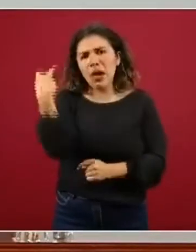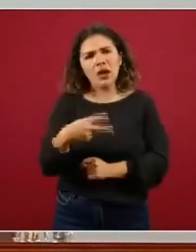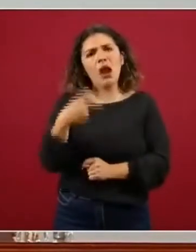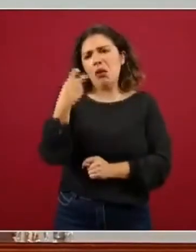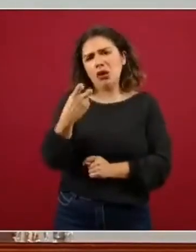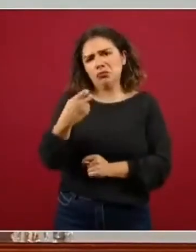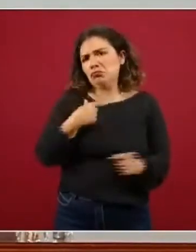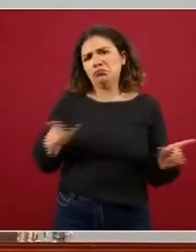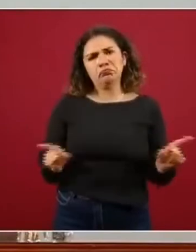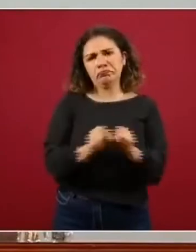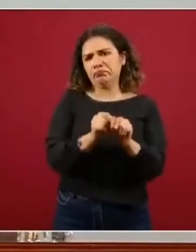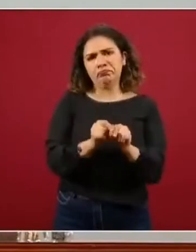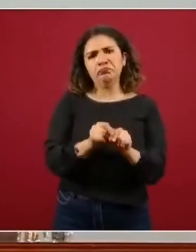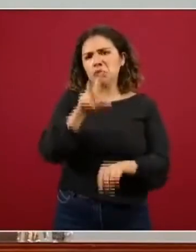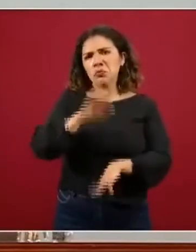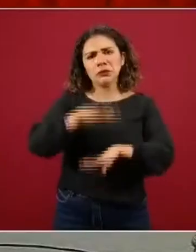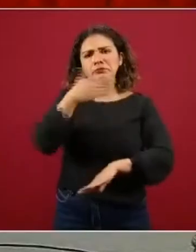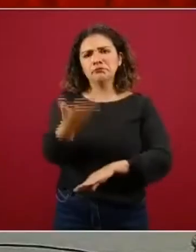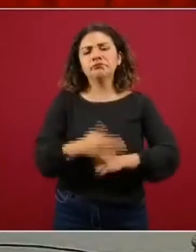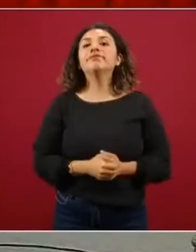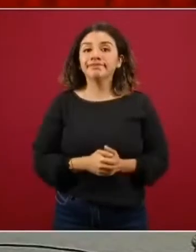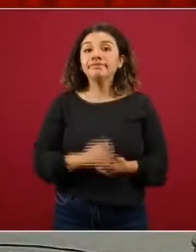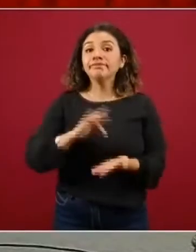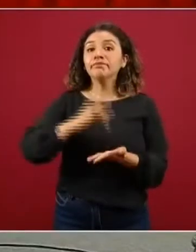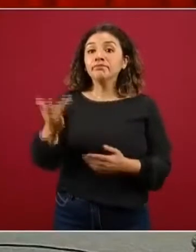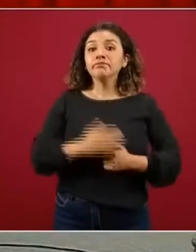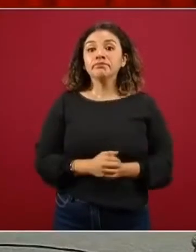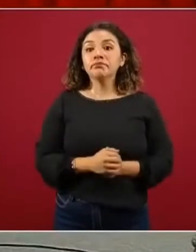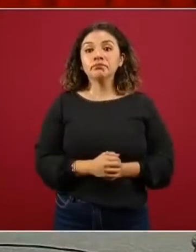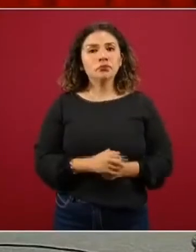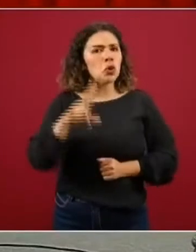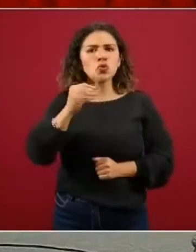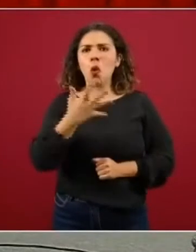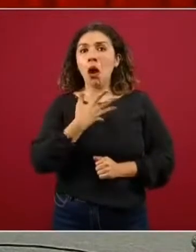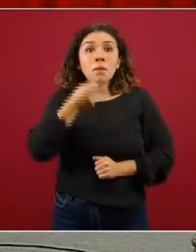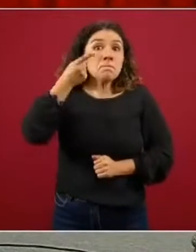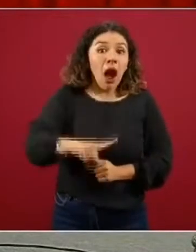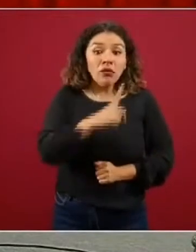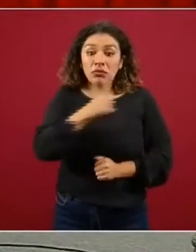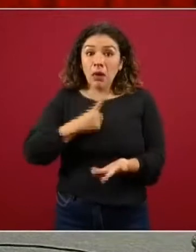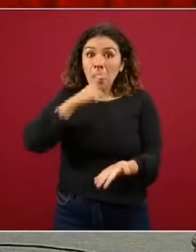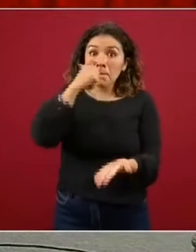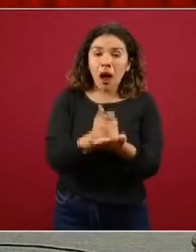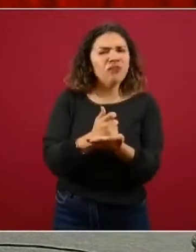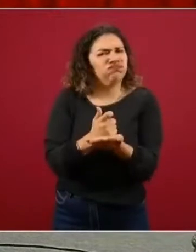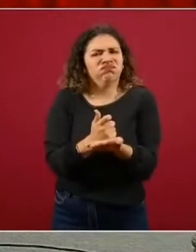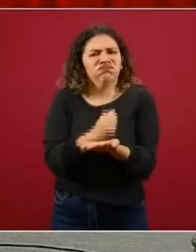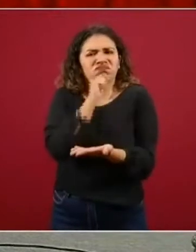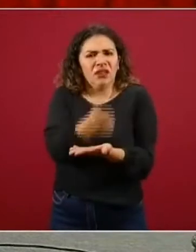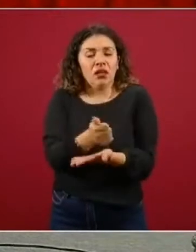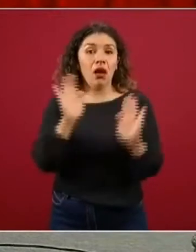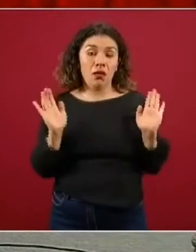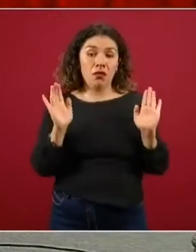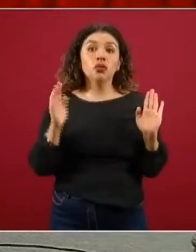ese sería el punto concreto señor secretario muchas gracias no hay ninguna condicionante no queremos